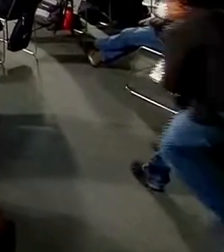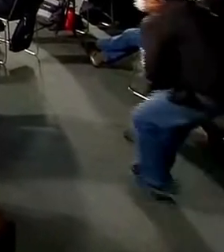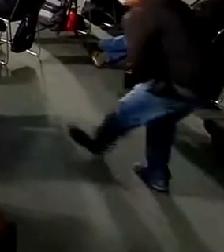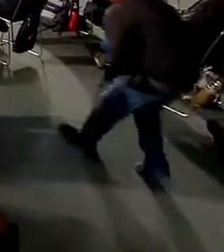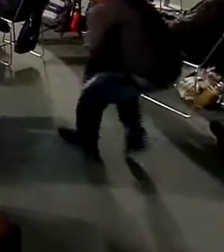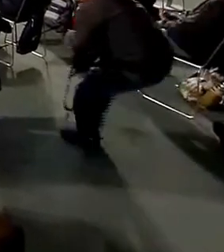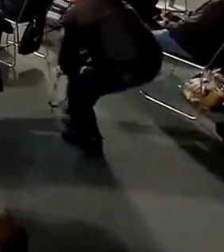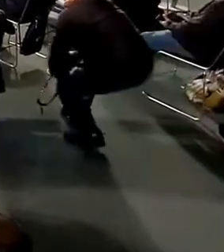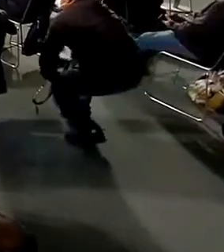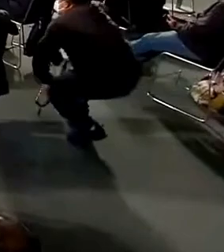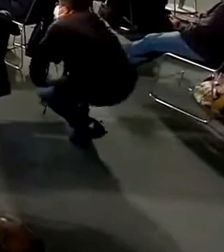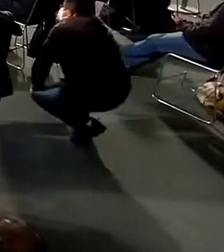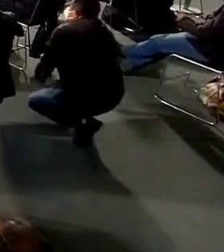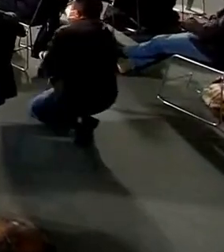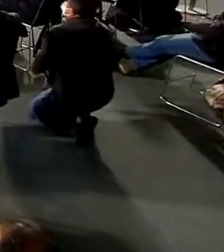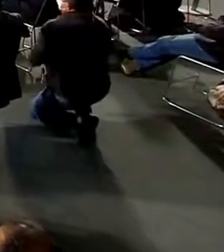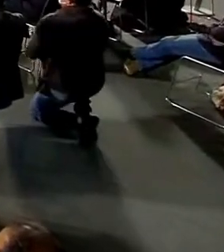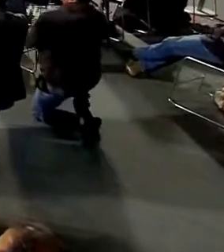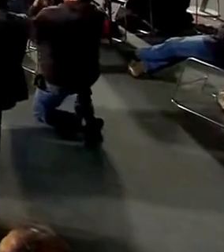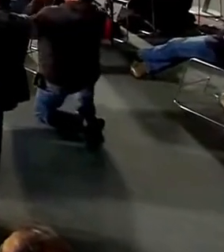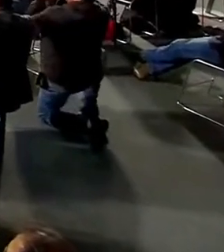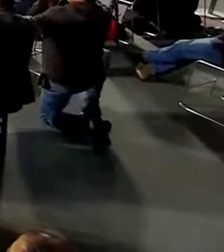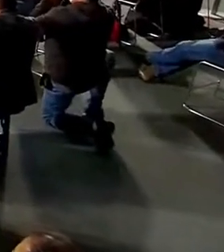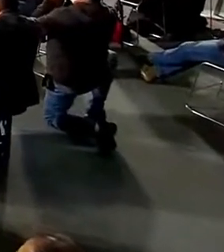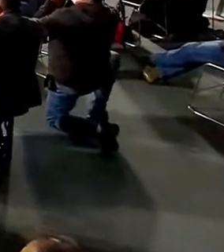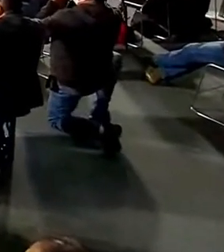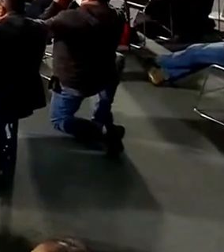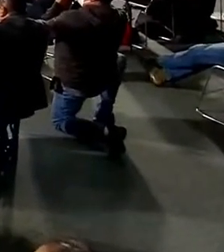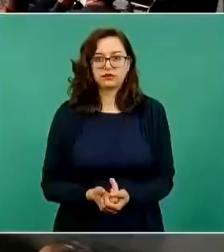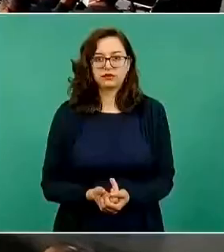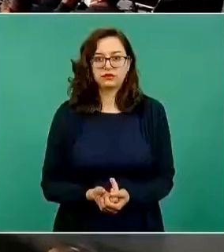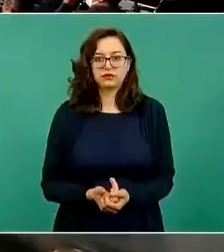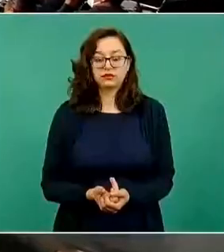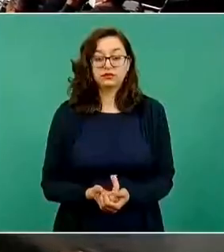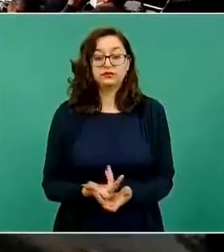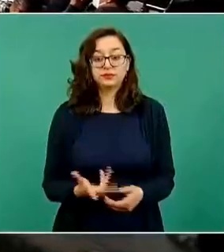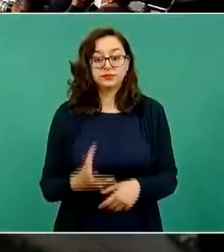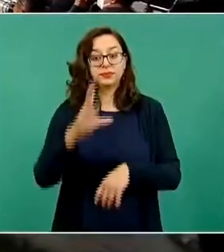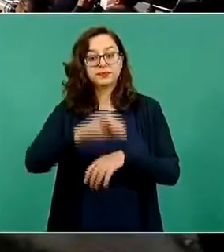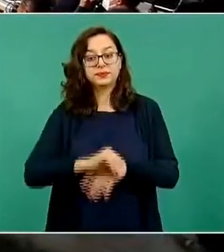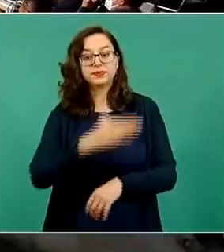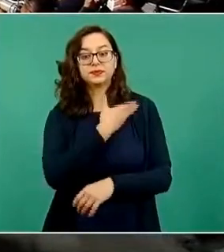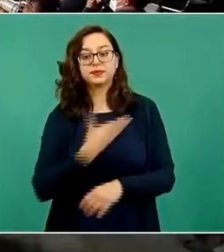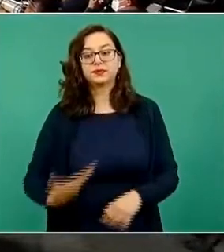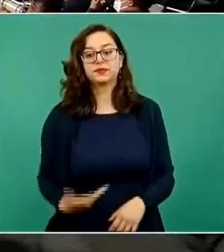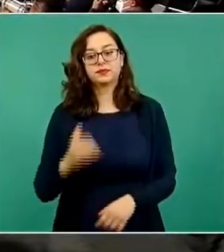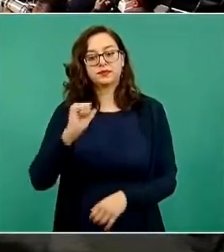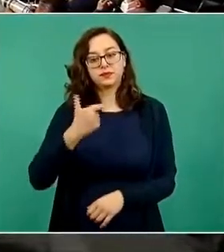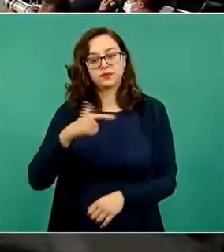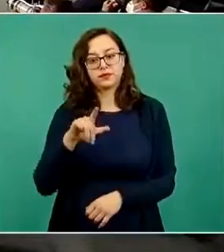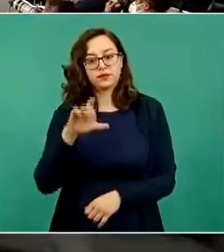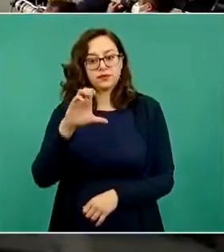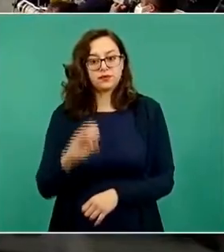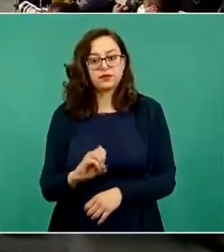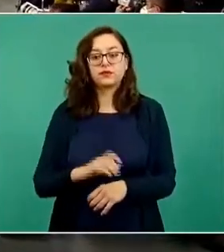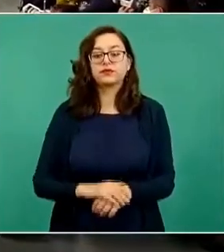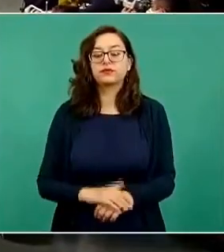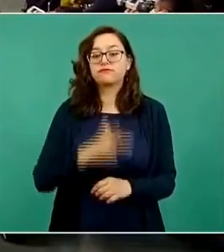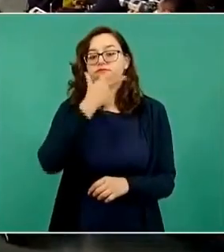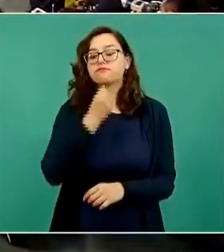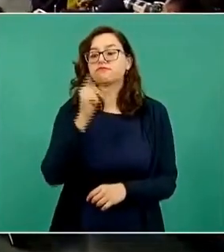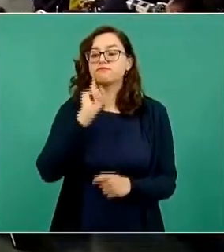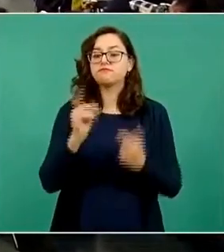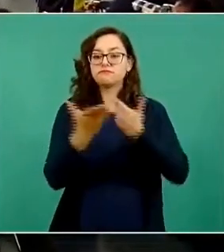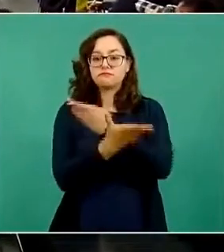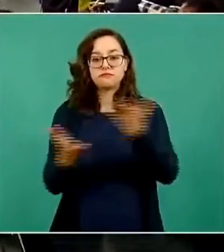Con su permiso, señor presidente Andrés Manuel López Obrador. Tengan todas y todos muy buen día. Saludo